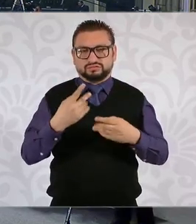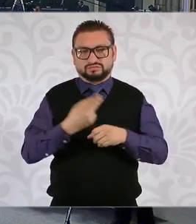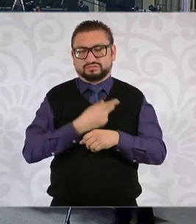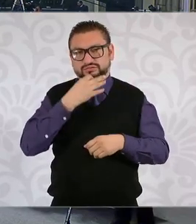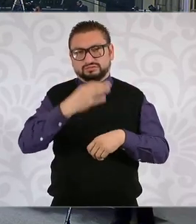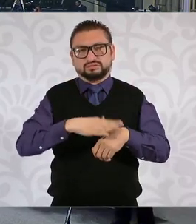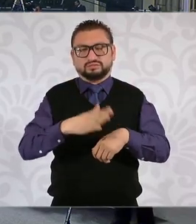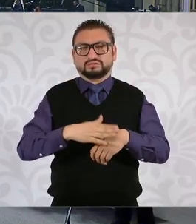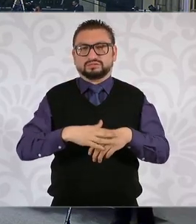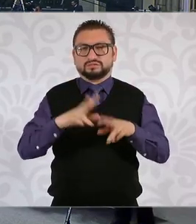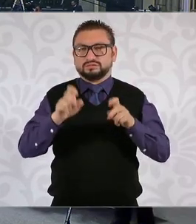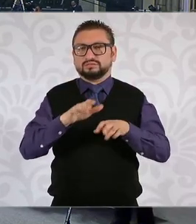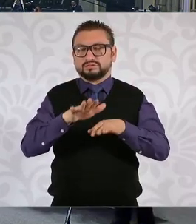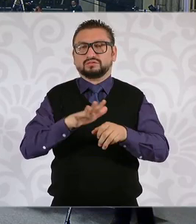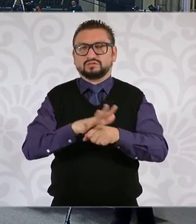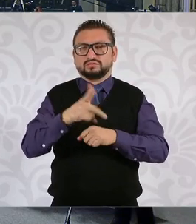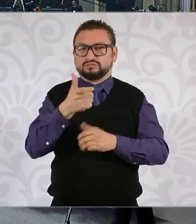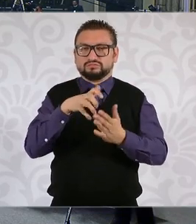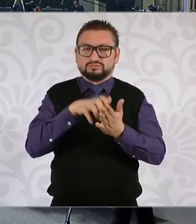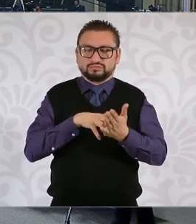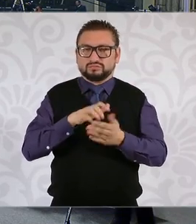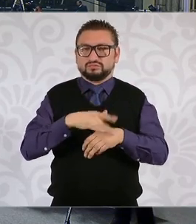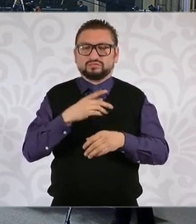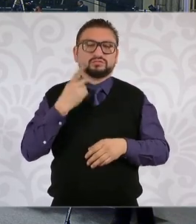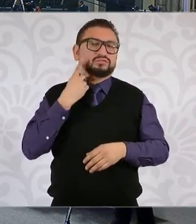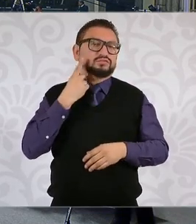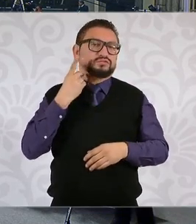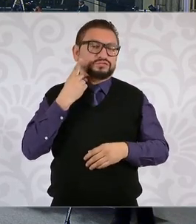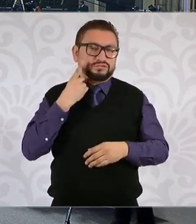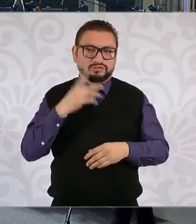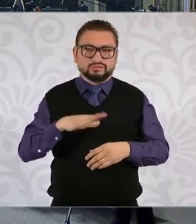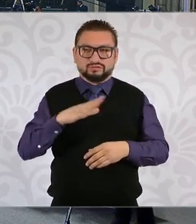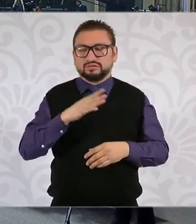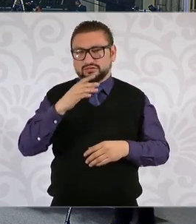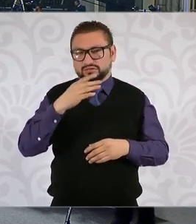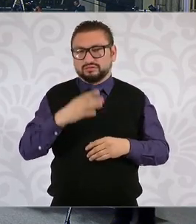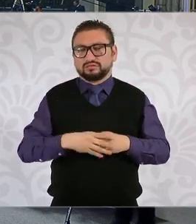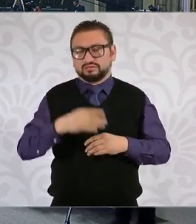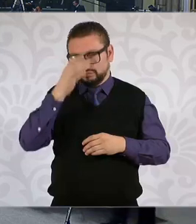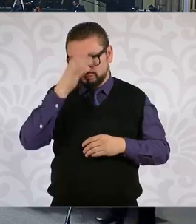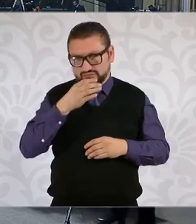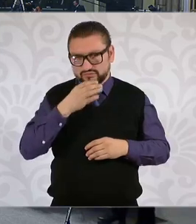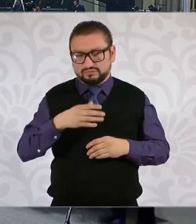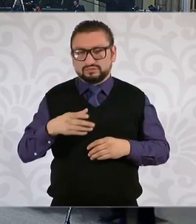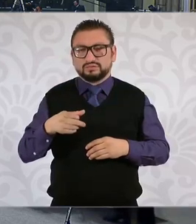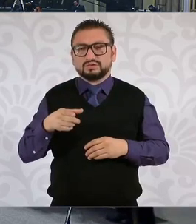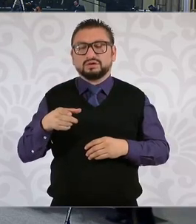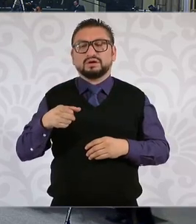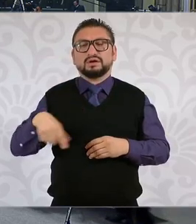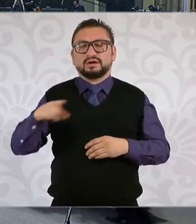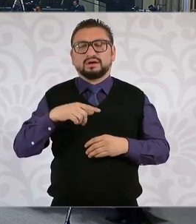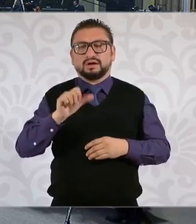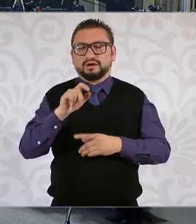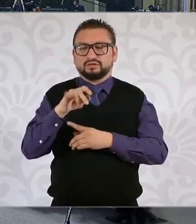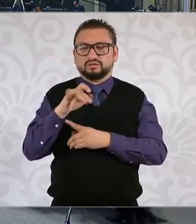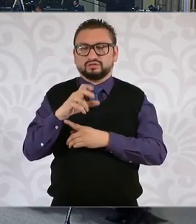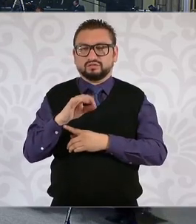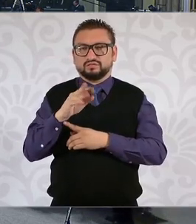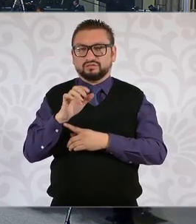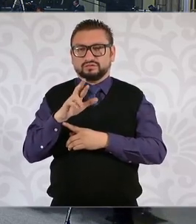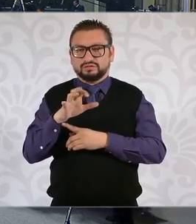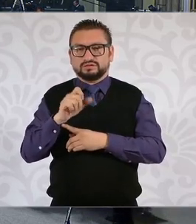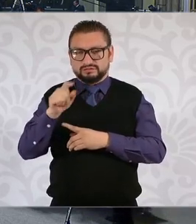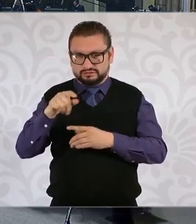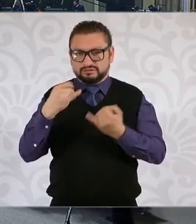mencionaba usted un asunto de austeridad. El caso del diputado local en Coahuila, Antonio Flores, pues es un empresario